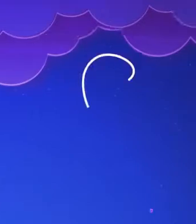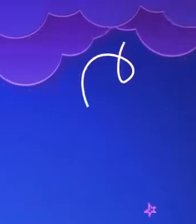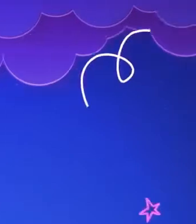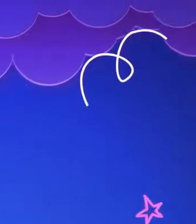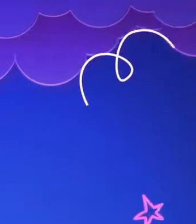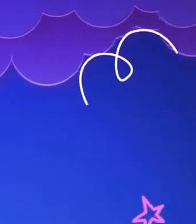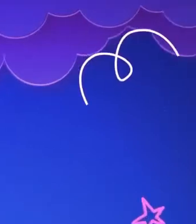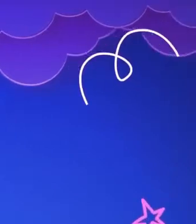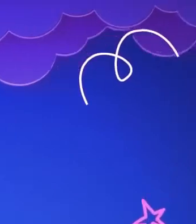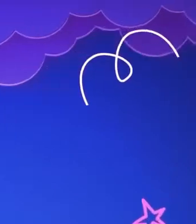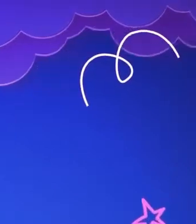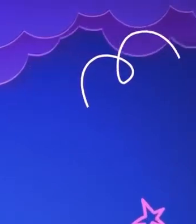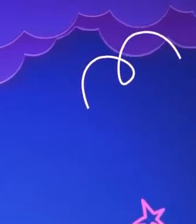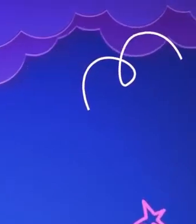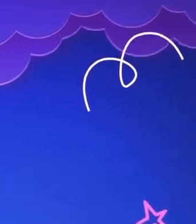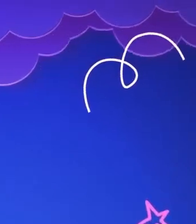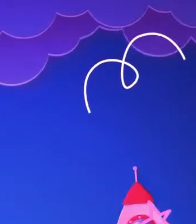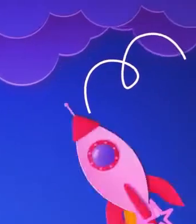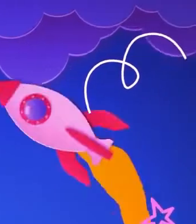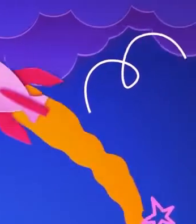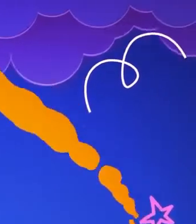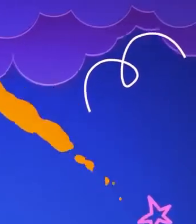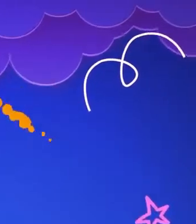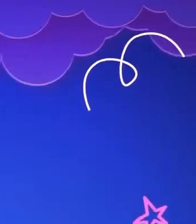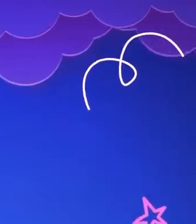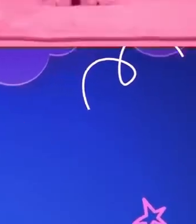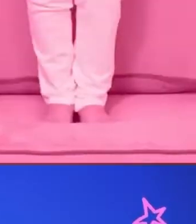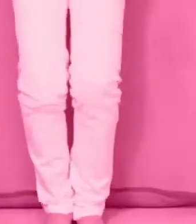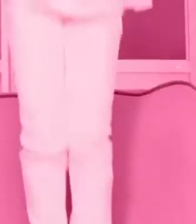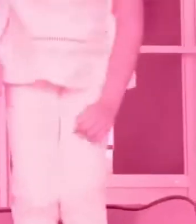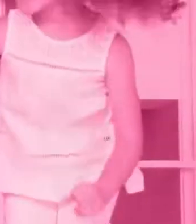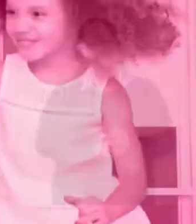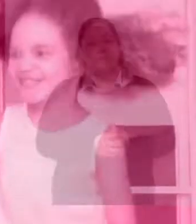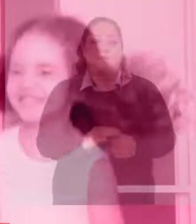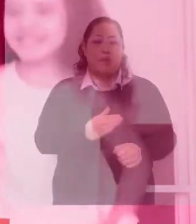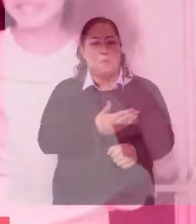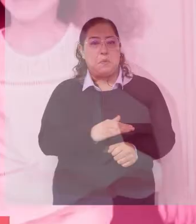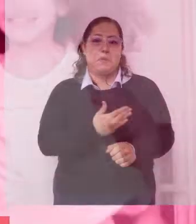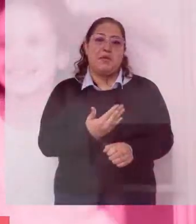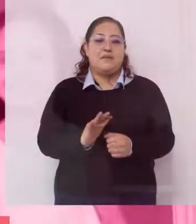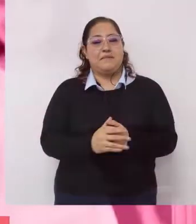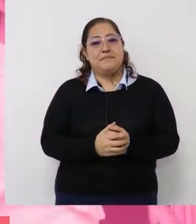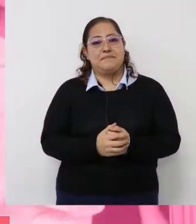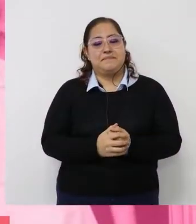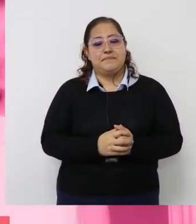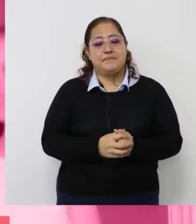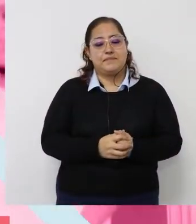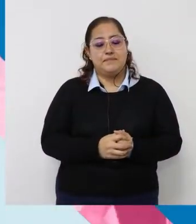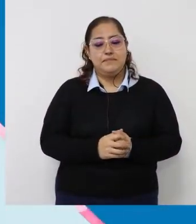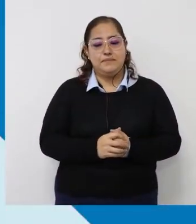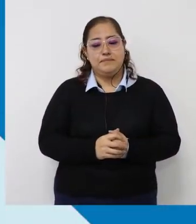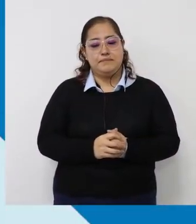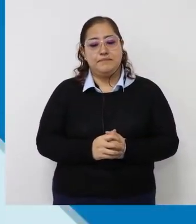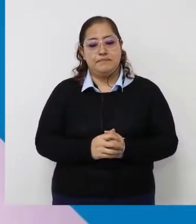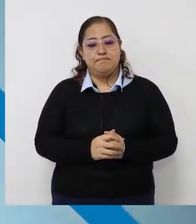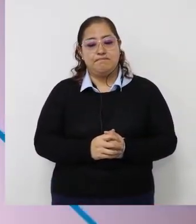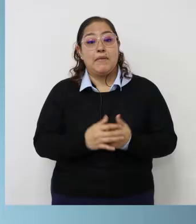4, 3, 2... El bienestar de tu hijo es nuestra prioridad.